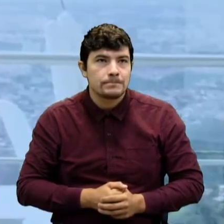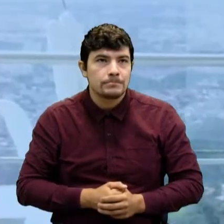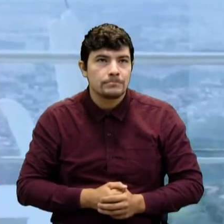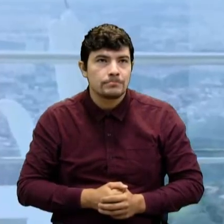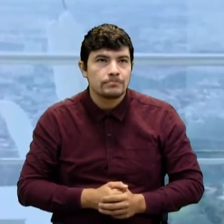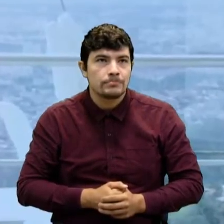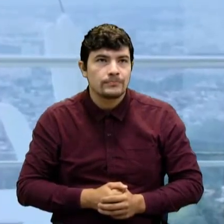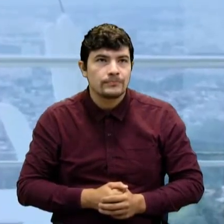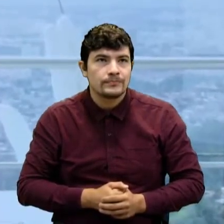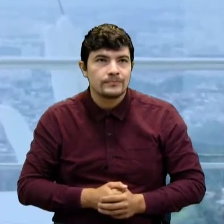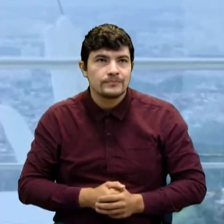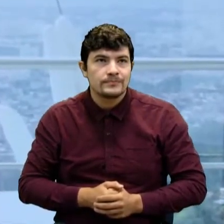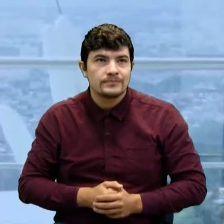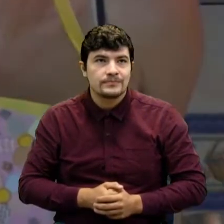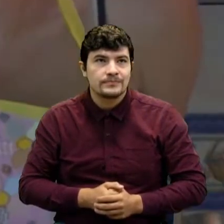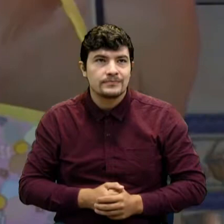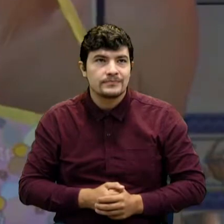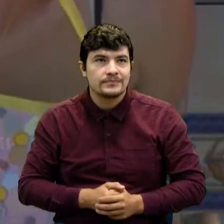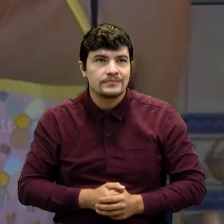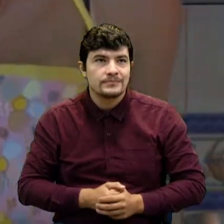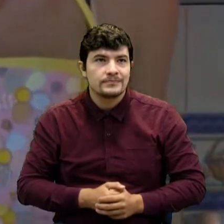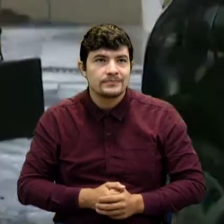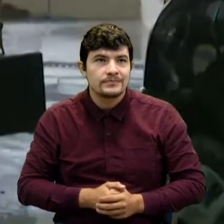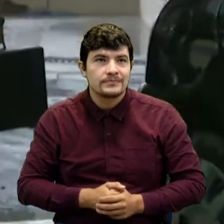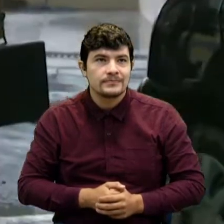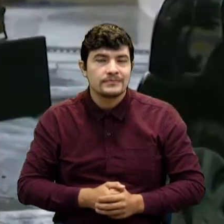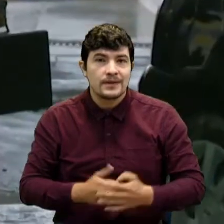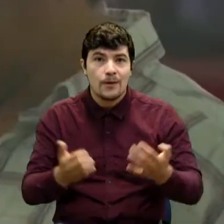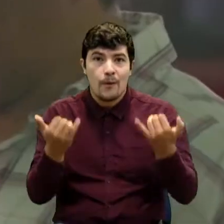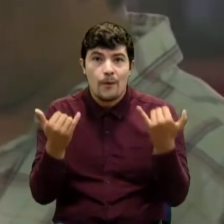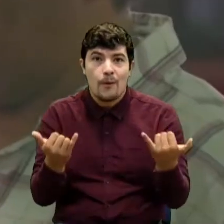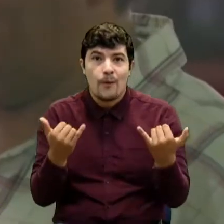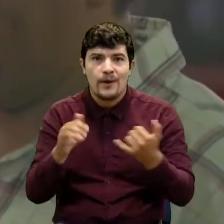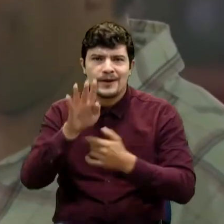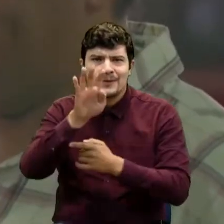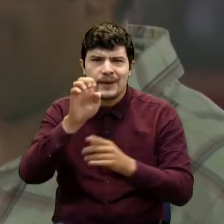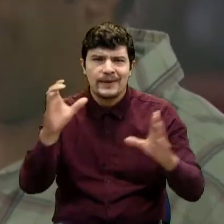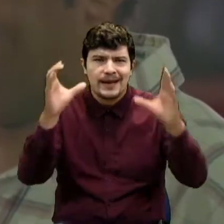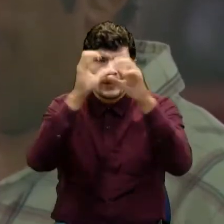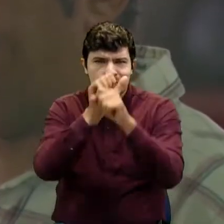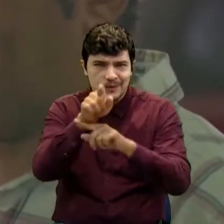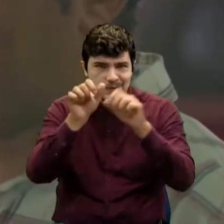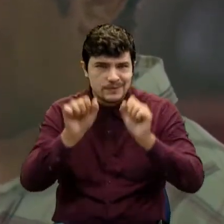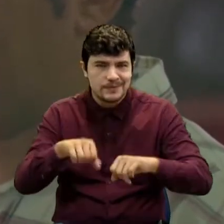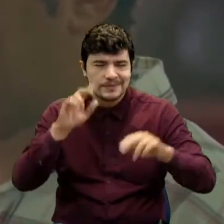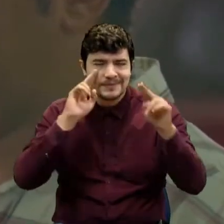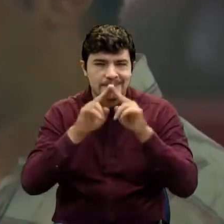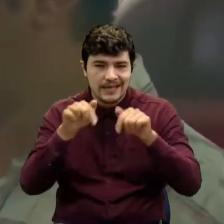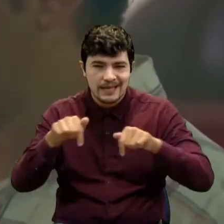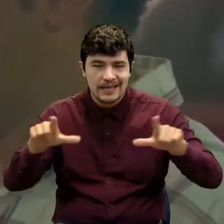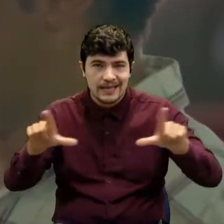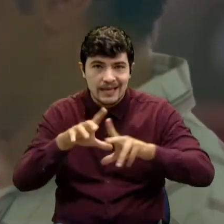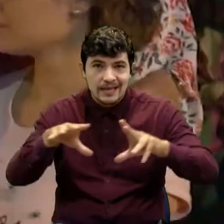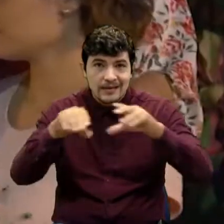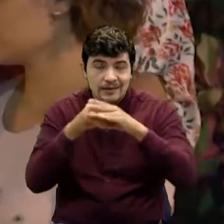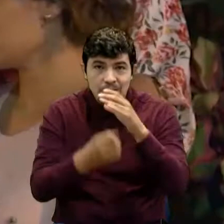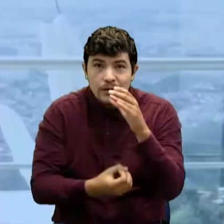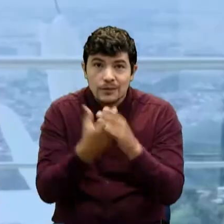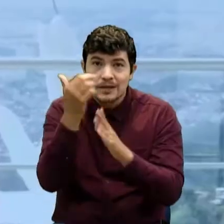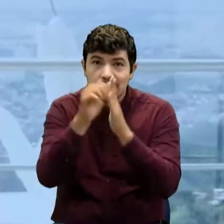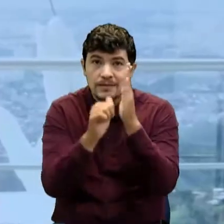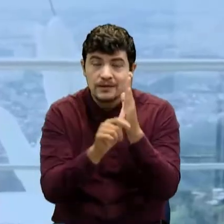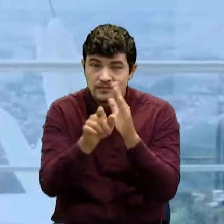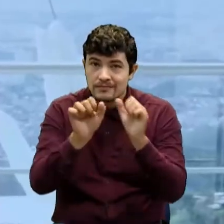Soy San Pedro y soy Víctor Su estreno será hoy a las 9 de la noche una gran oportunidad para disfrutar con toda la familia